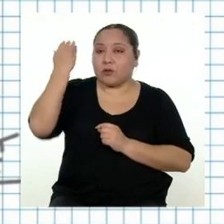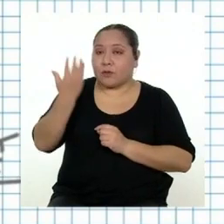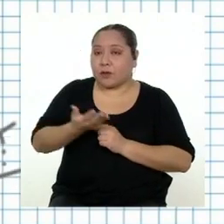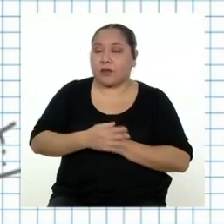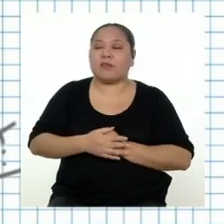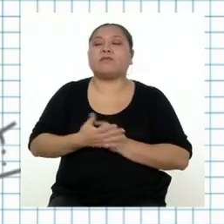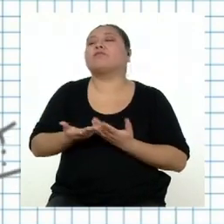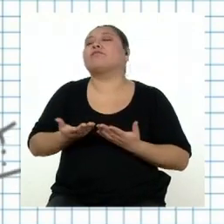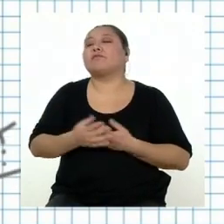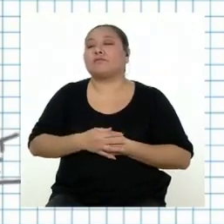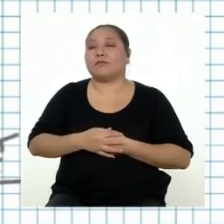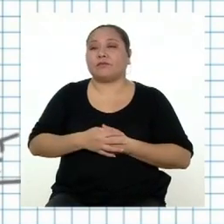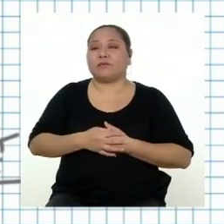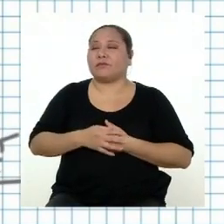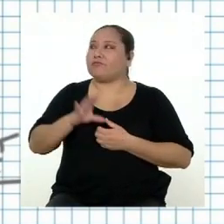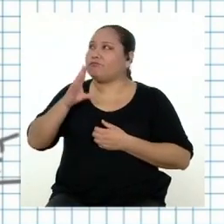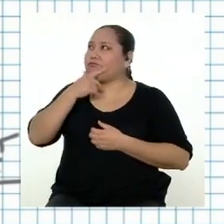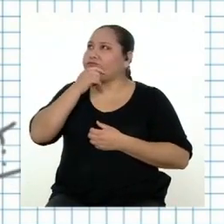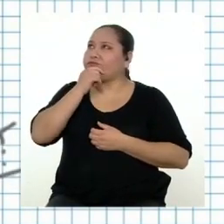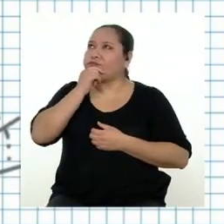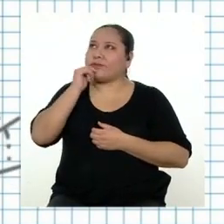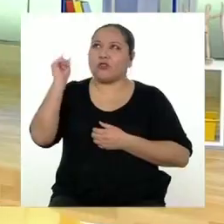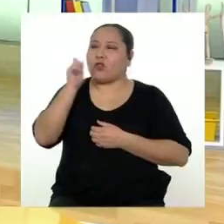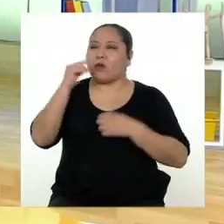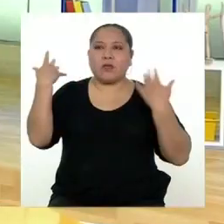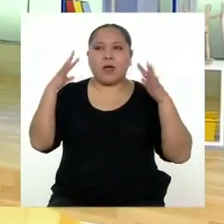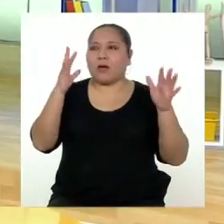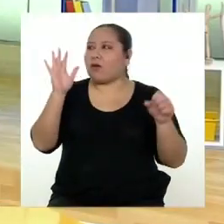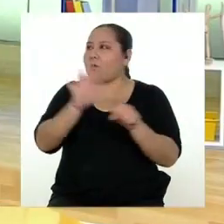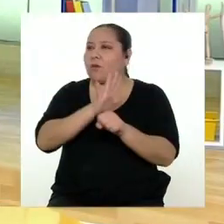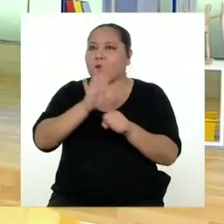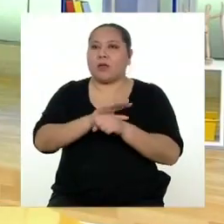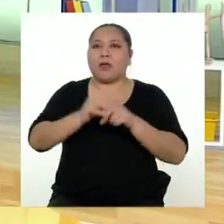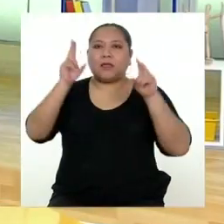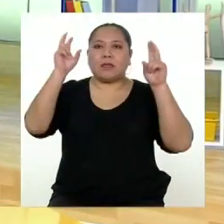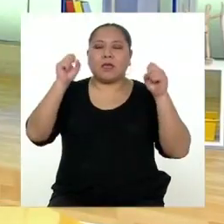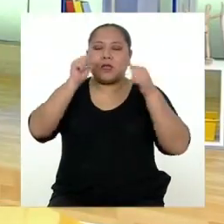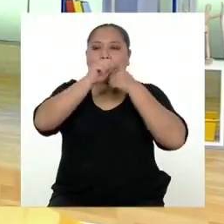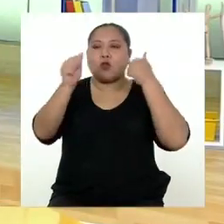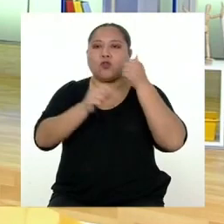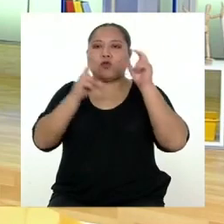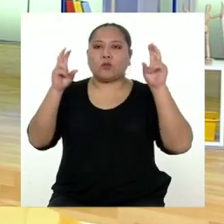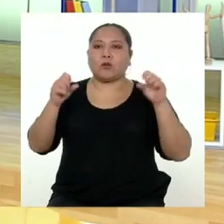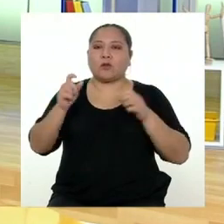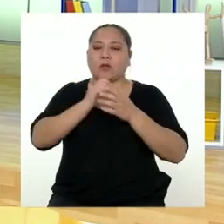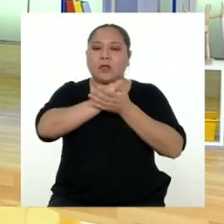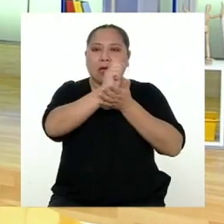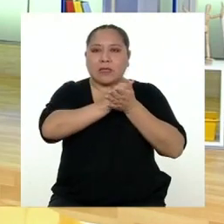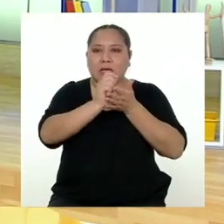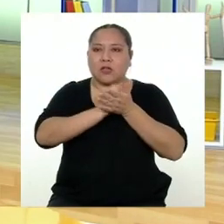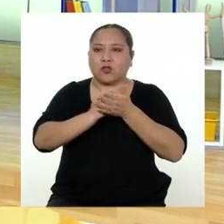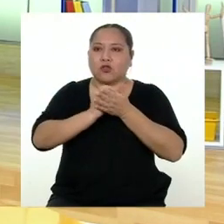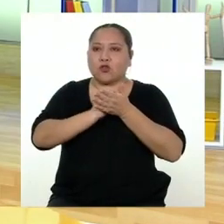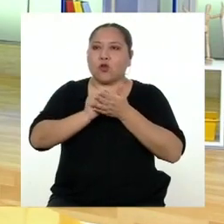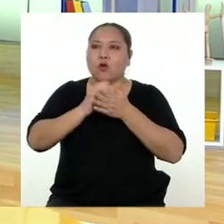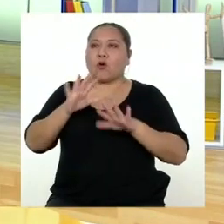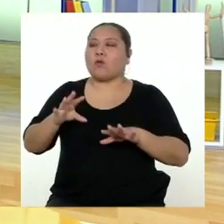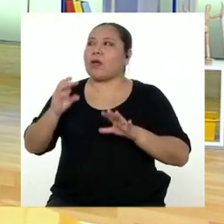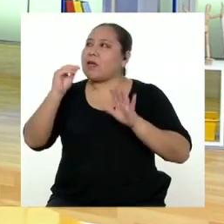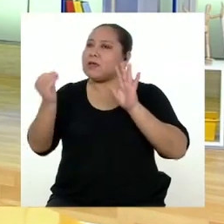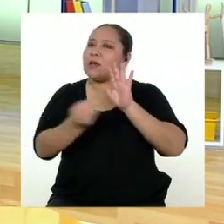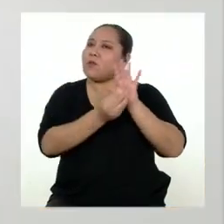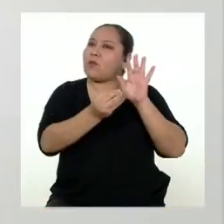algo. ¿Qué es? No, ya está todo. Título, subtítulo, texto y cuerpo donde se incluyen las